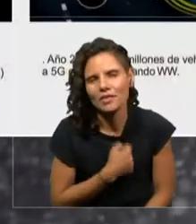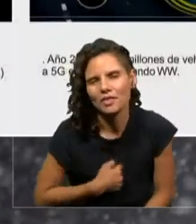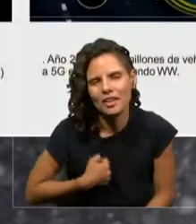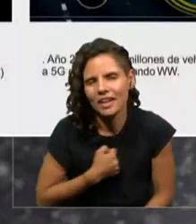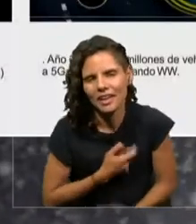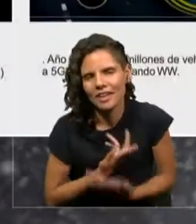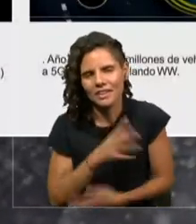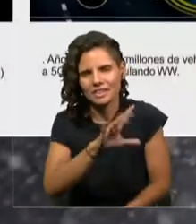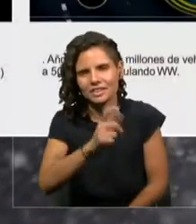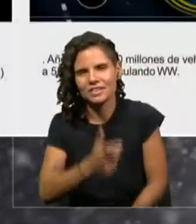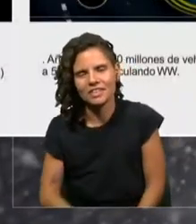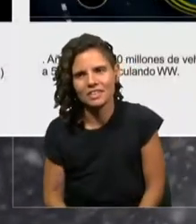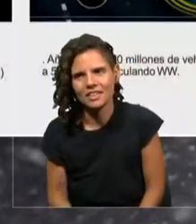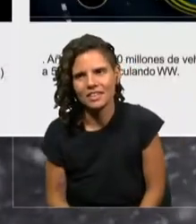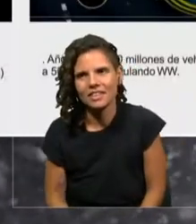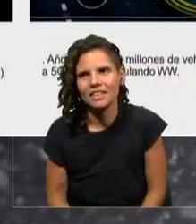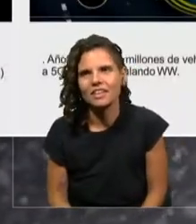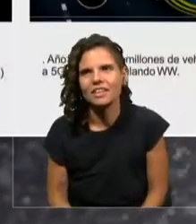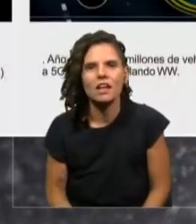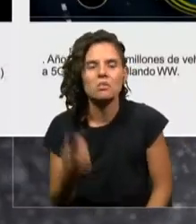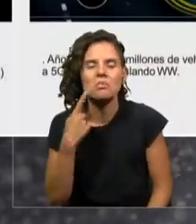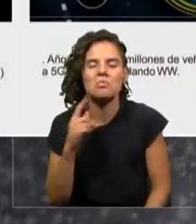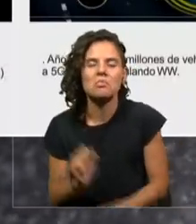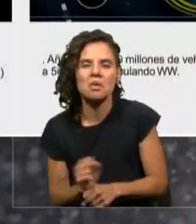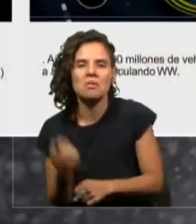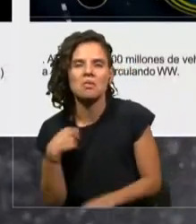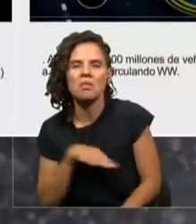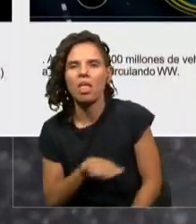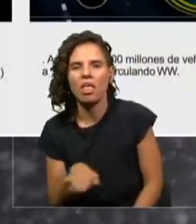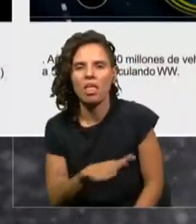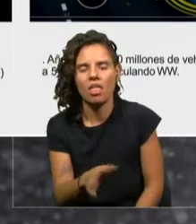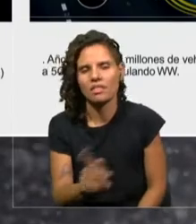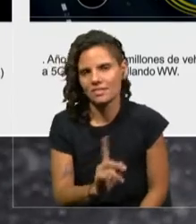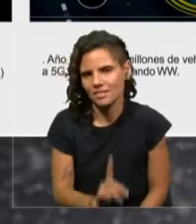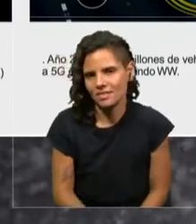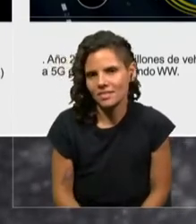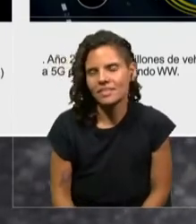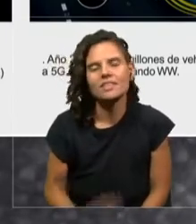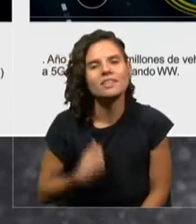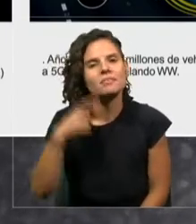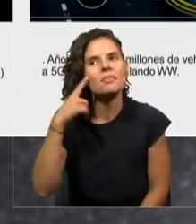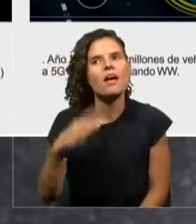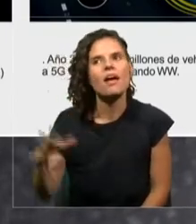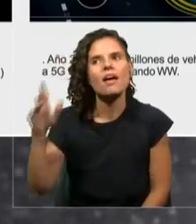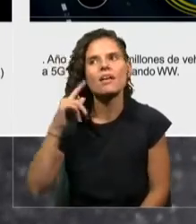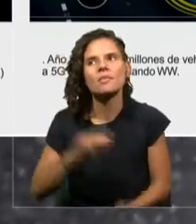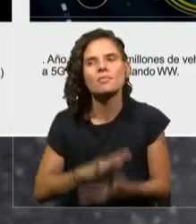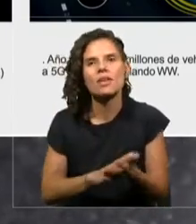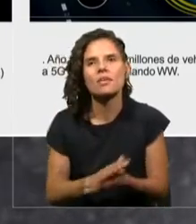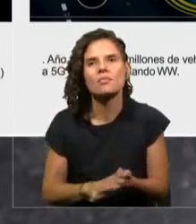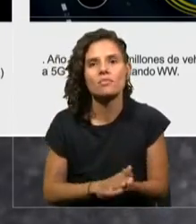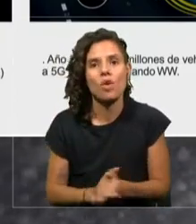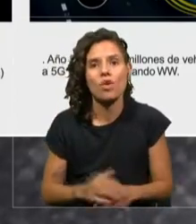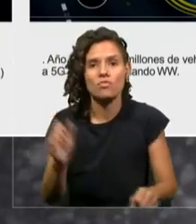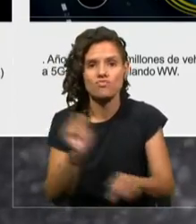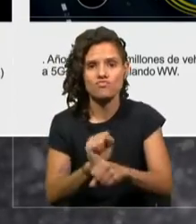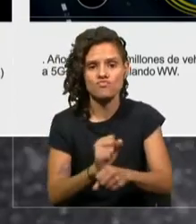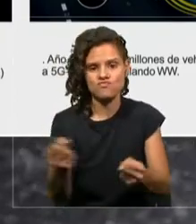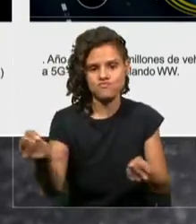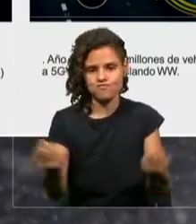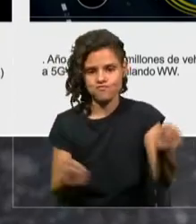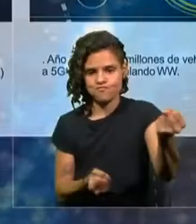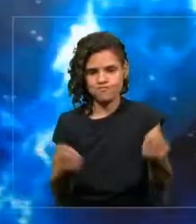IOB Internet of Vehicles sino imagínate un convoy de 10 tractocamiones de aquí a